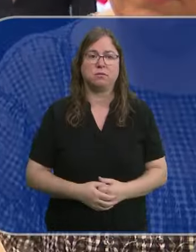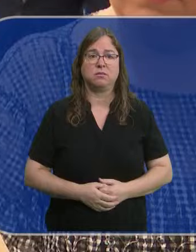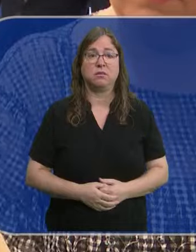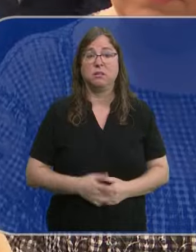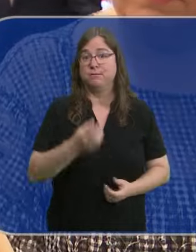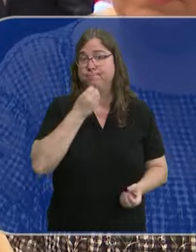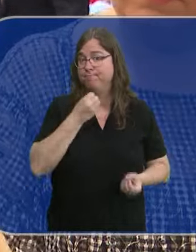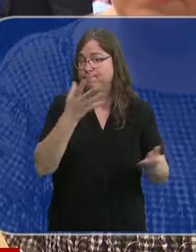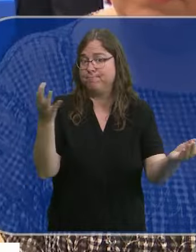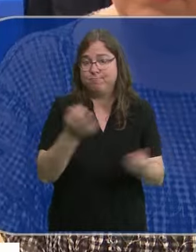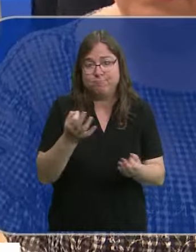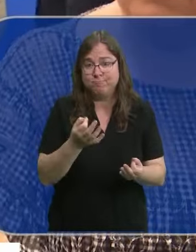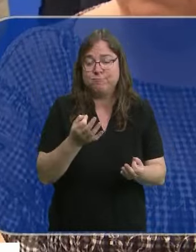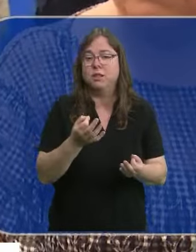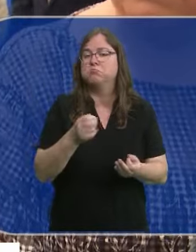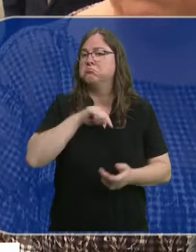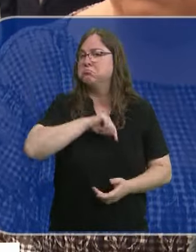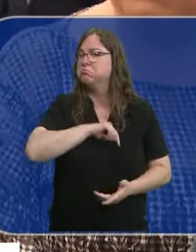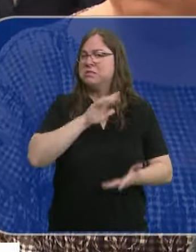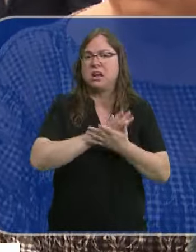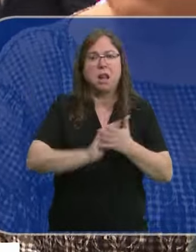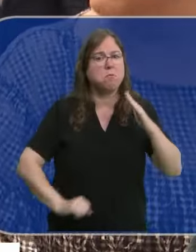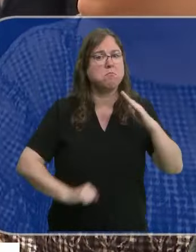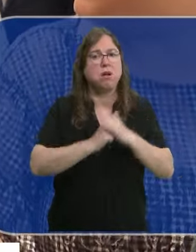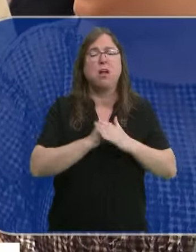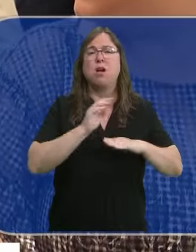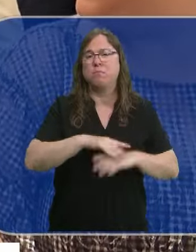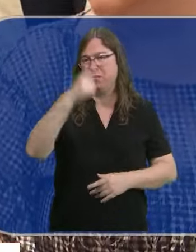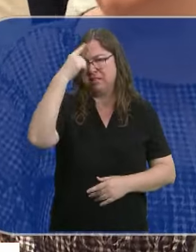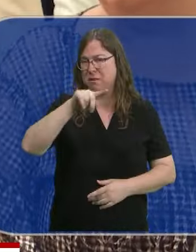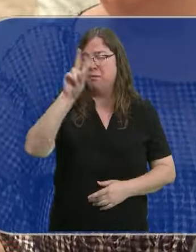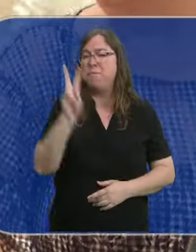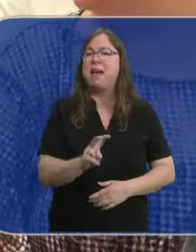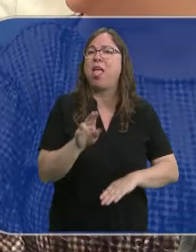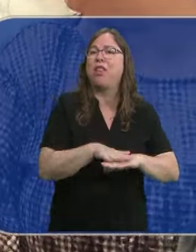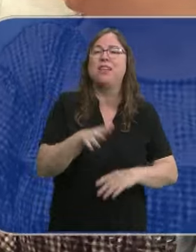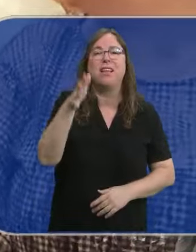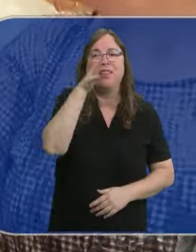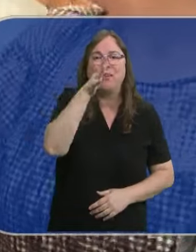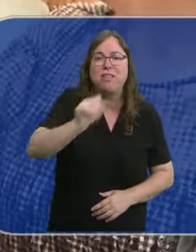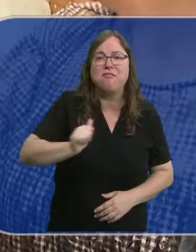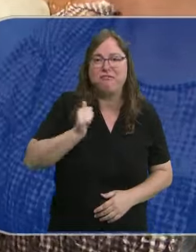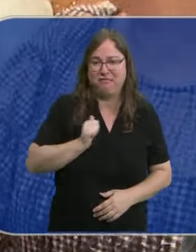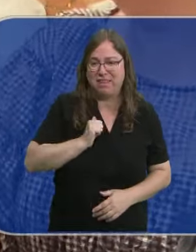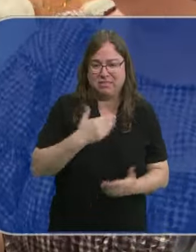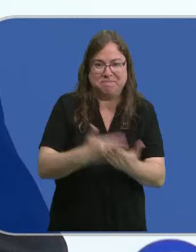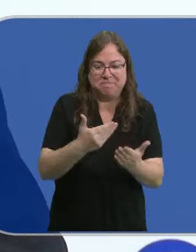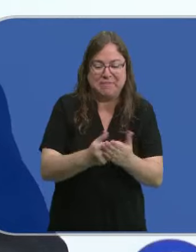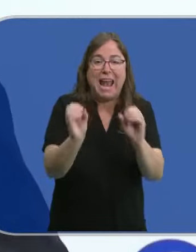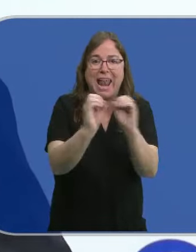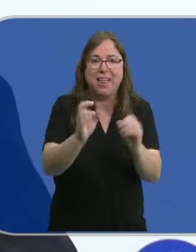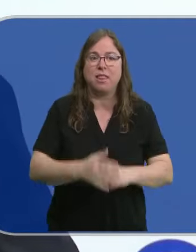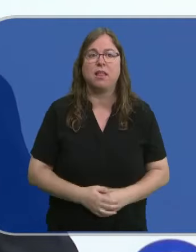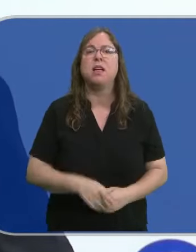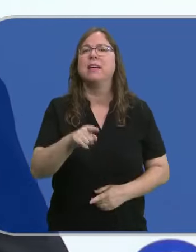Lo que les puedo trasladar es la máxima tranquilidad porque sabemos eso, que hay una denuncia falsa y que no hay nada, absolutamente nada.